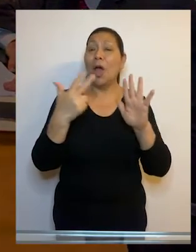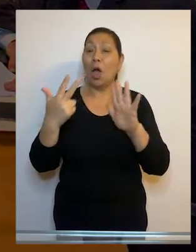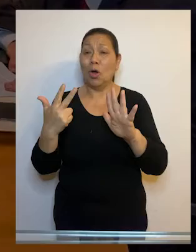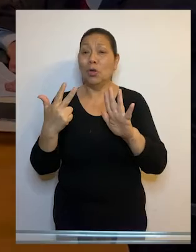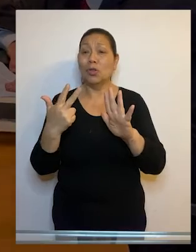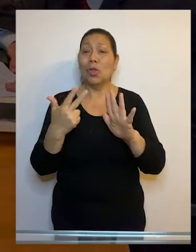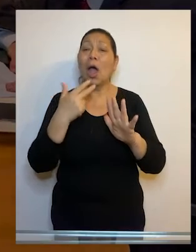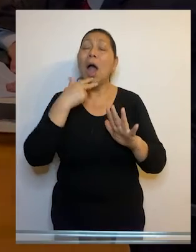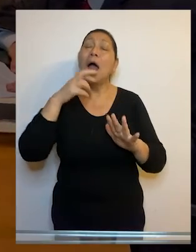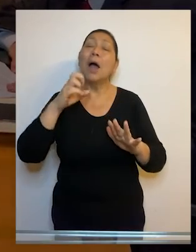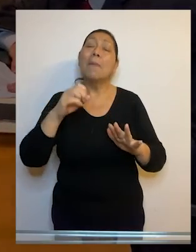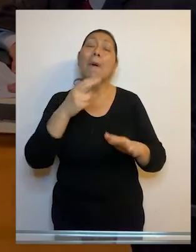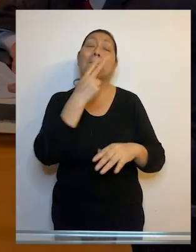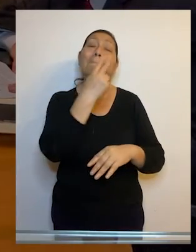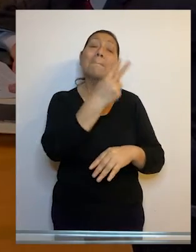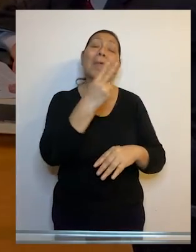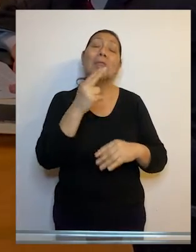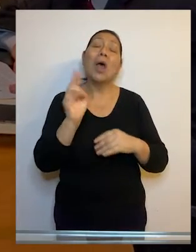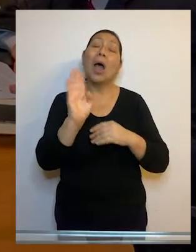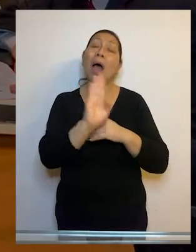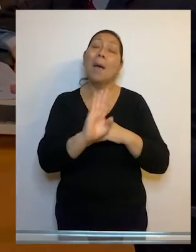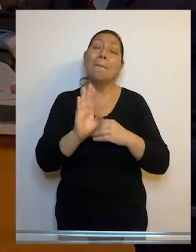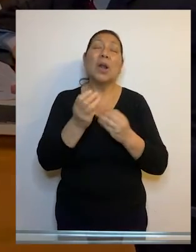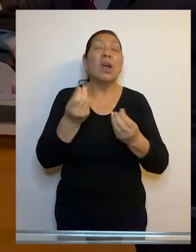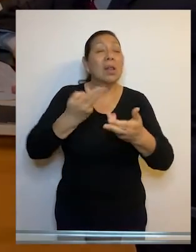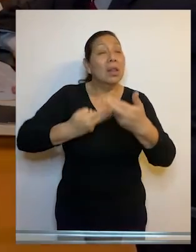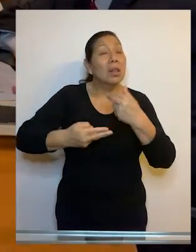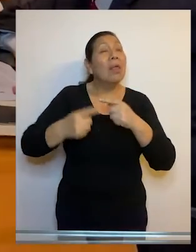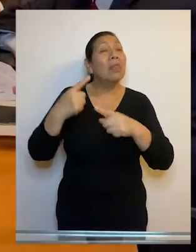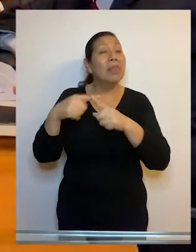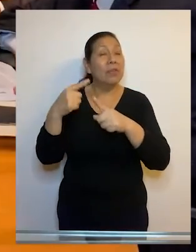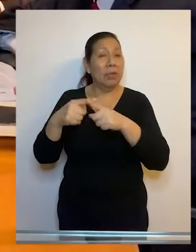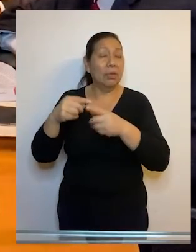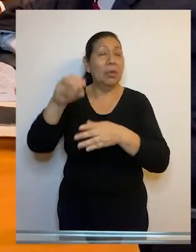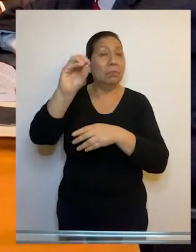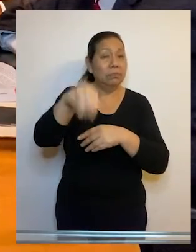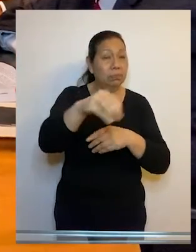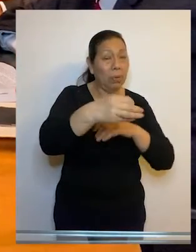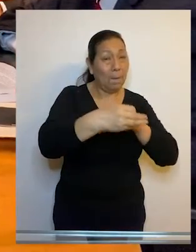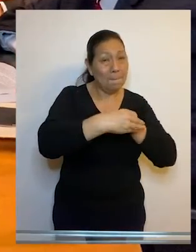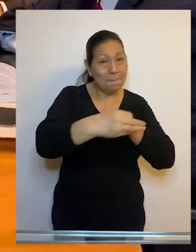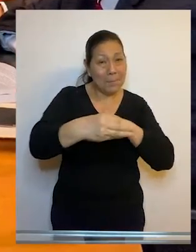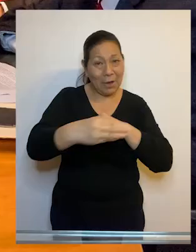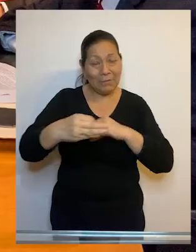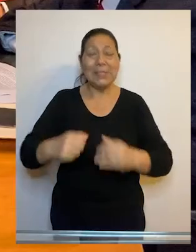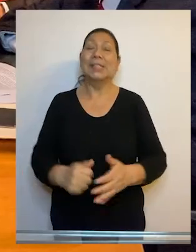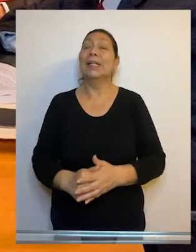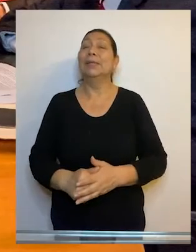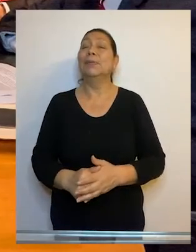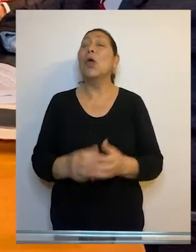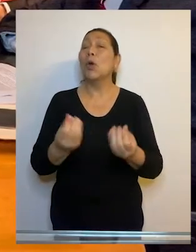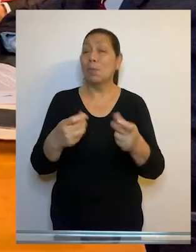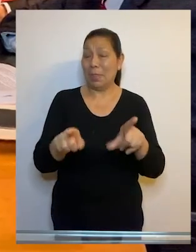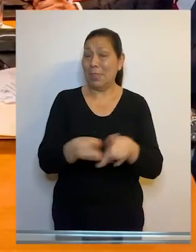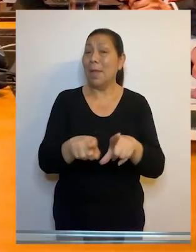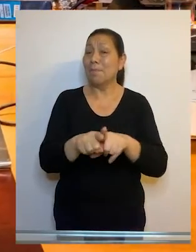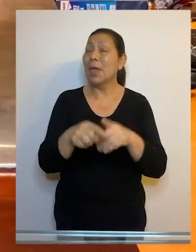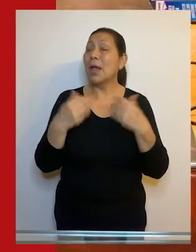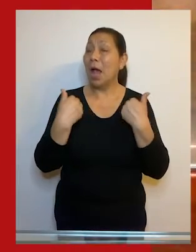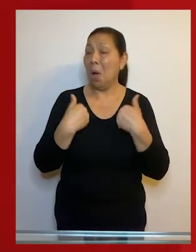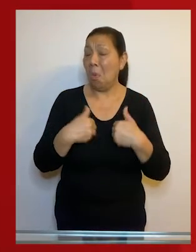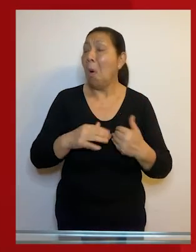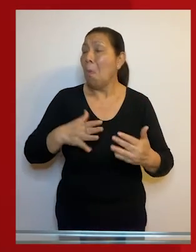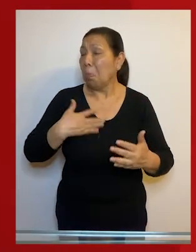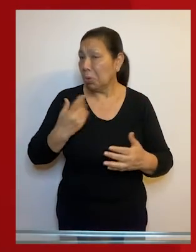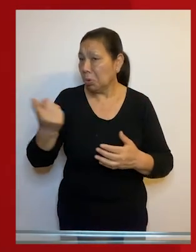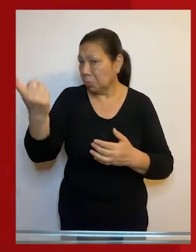procesos de habeas corpus y 22 de amparo, provenientes de varias ciudades del interior del país. Los